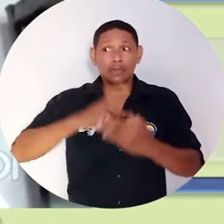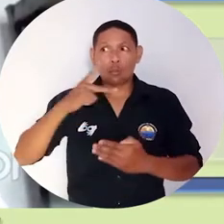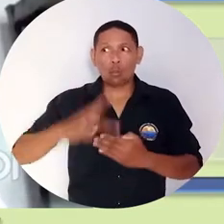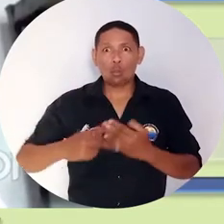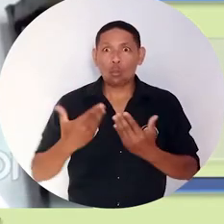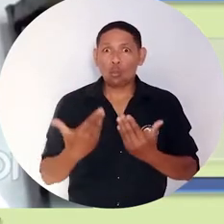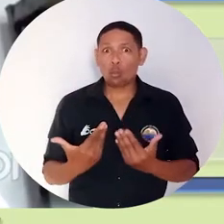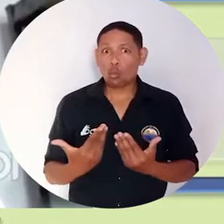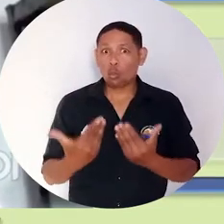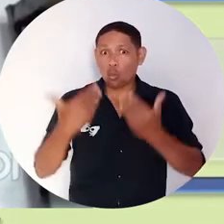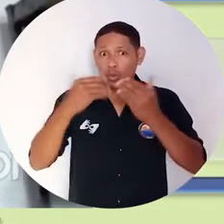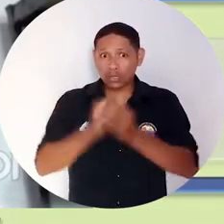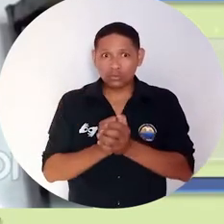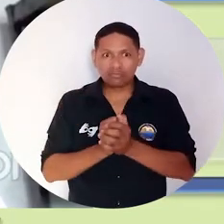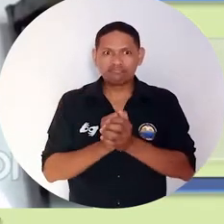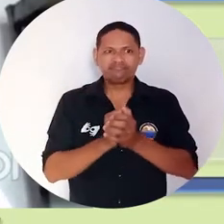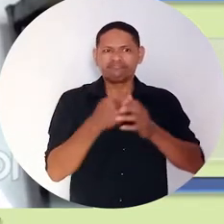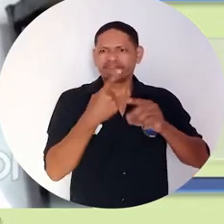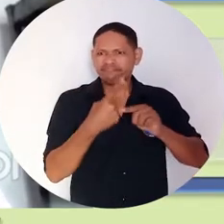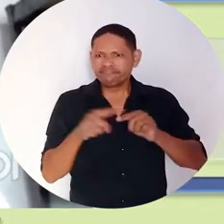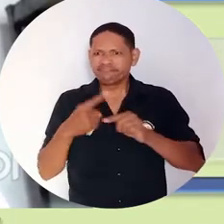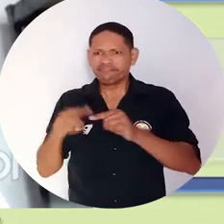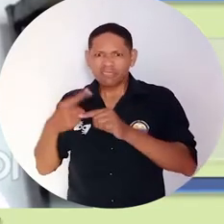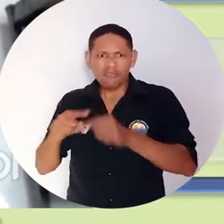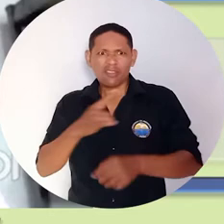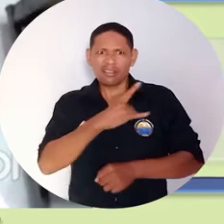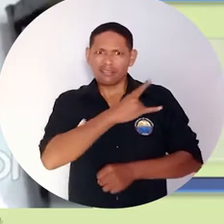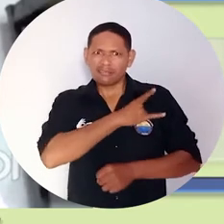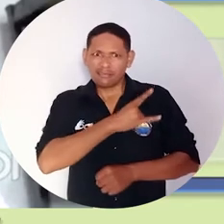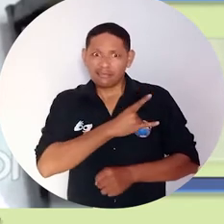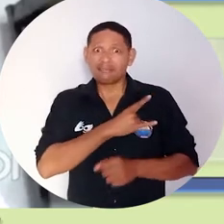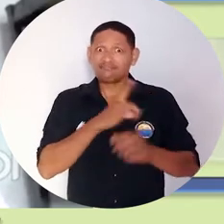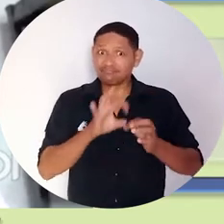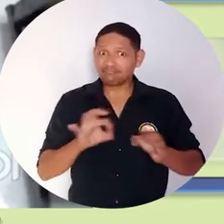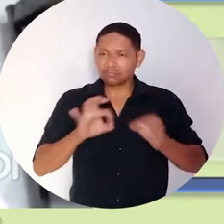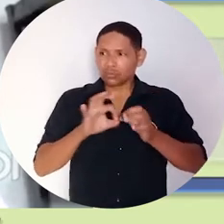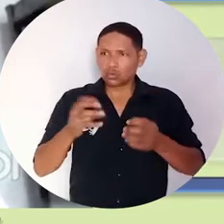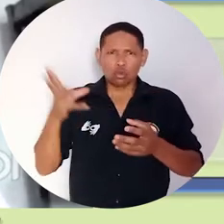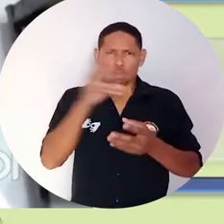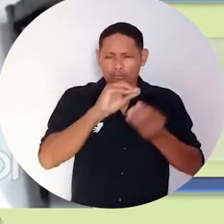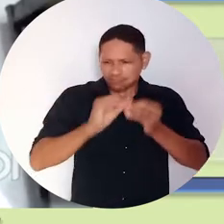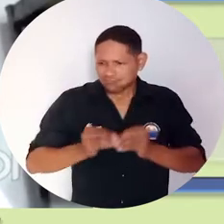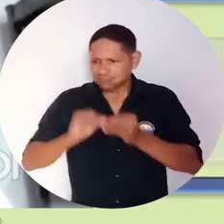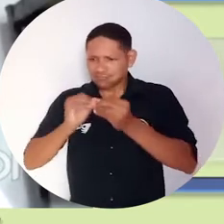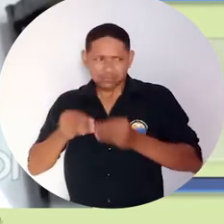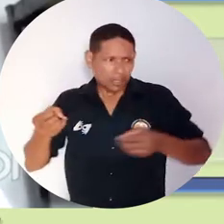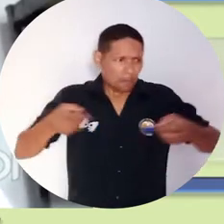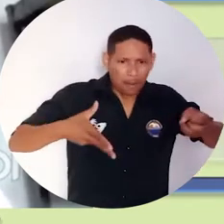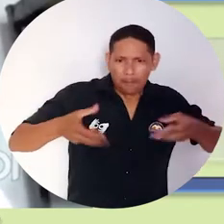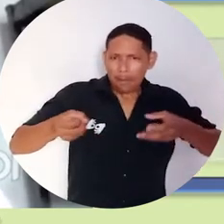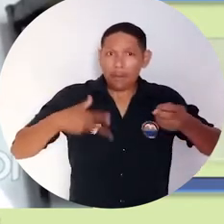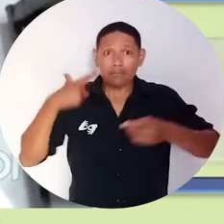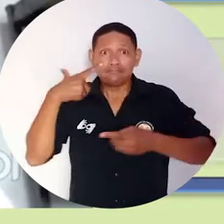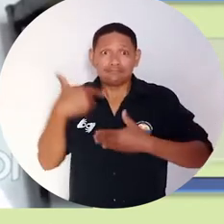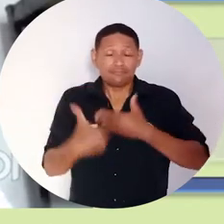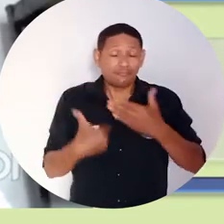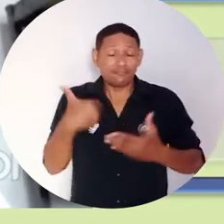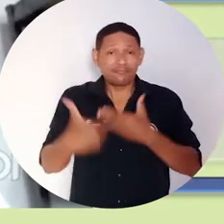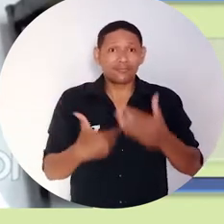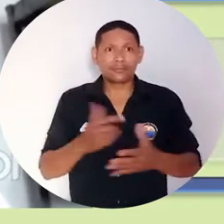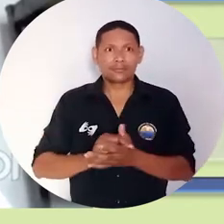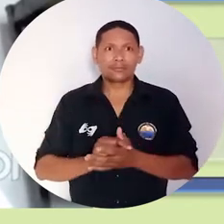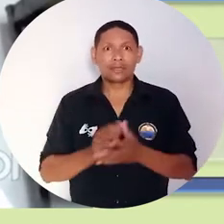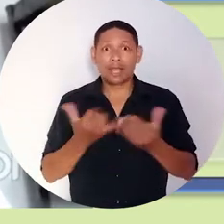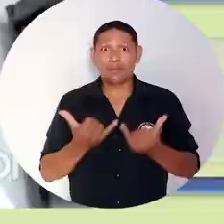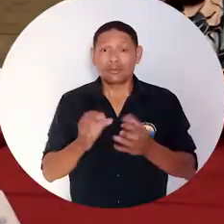entre diferentes universidades y realmente co-crear un proceso. Y eso es lo que hay que mantener, o sea,